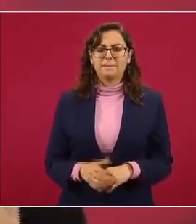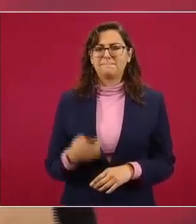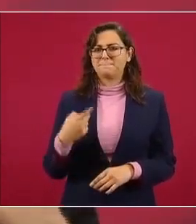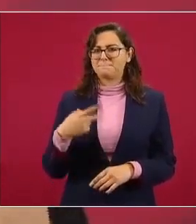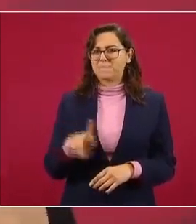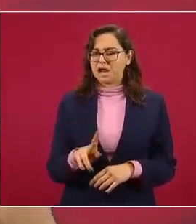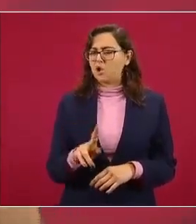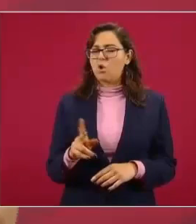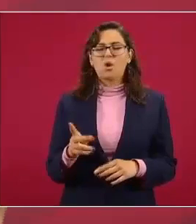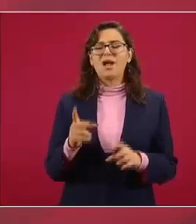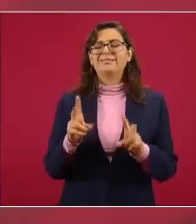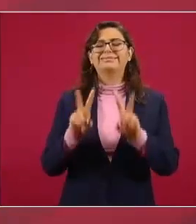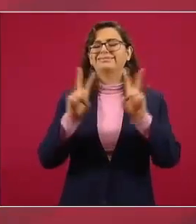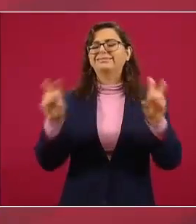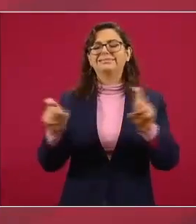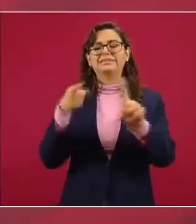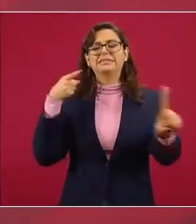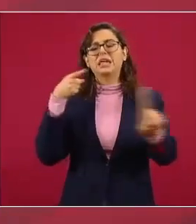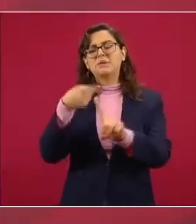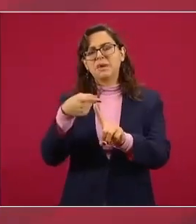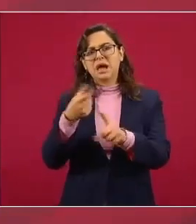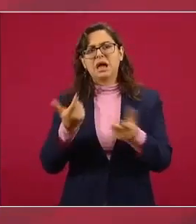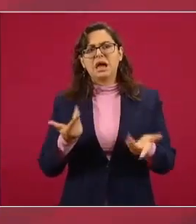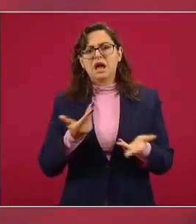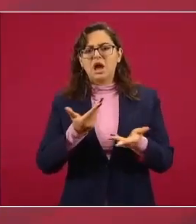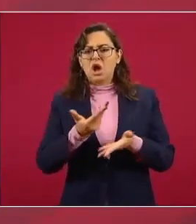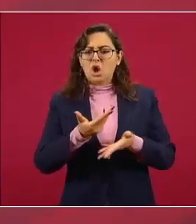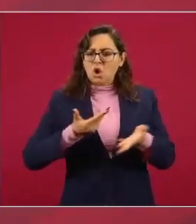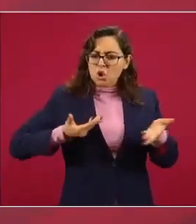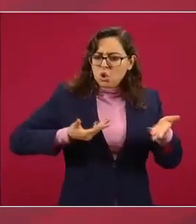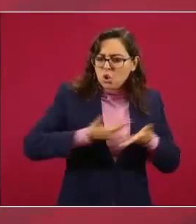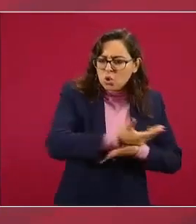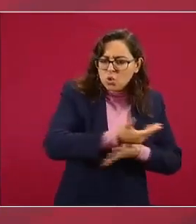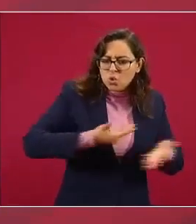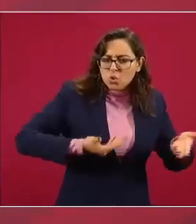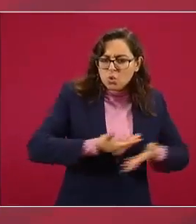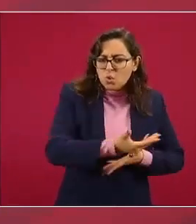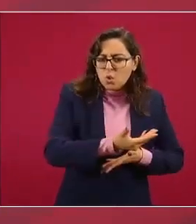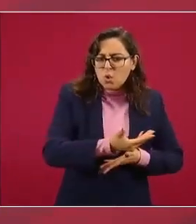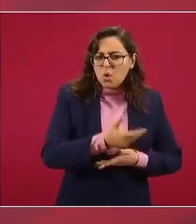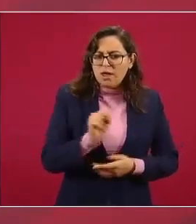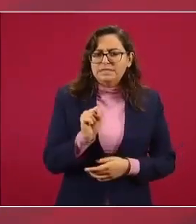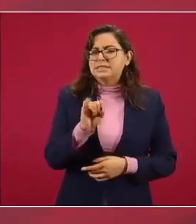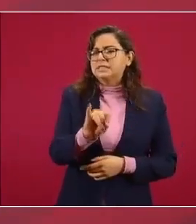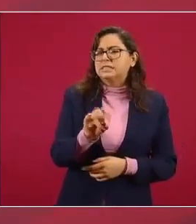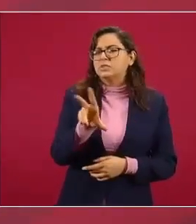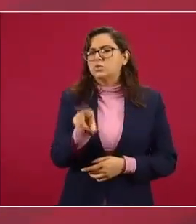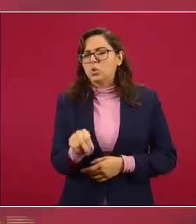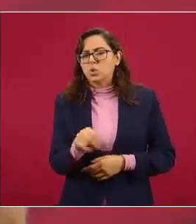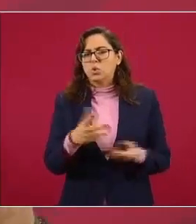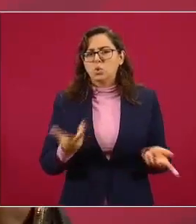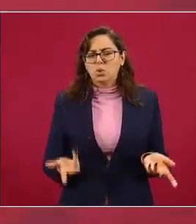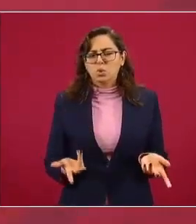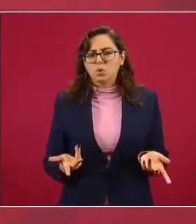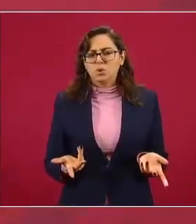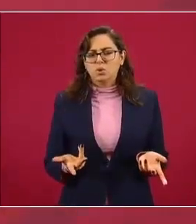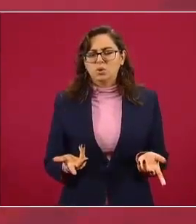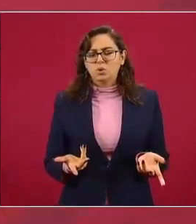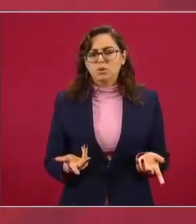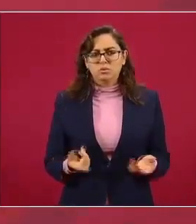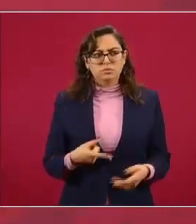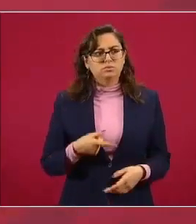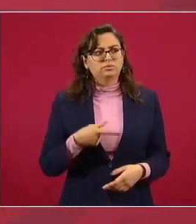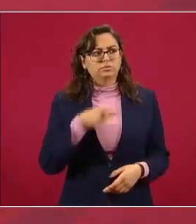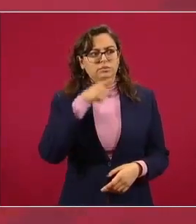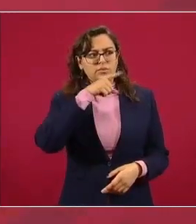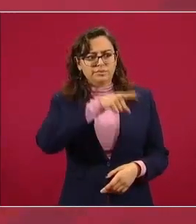cooperación entre los dos países entonces tiene que respetarse el ámbito de la jurisdicción mexicana si tú tienes elementos